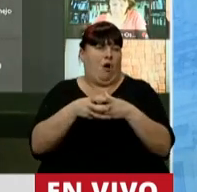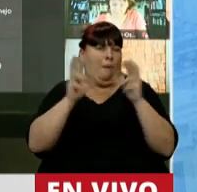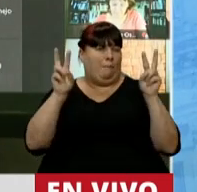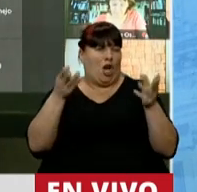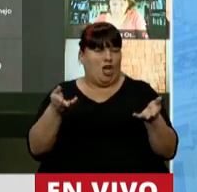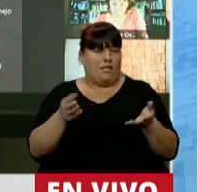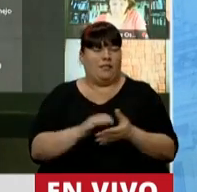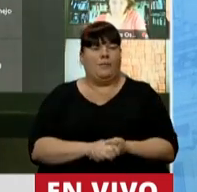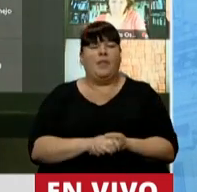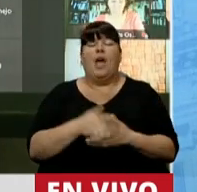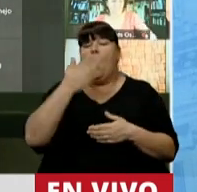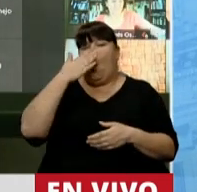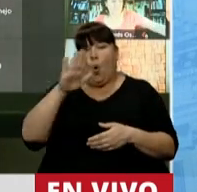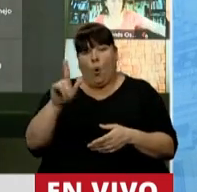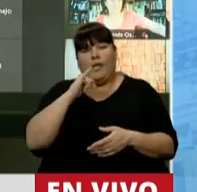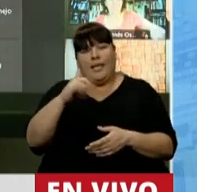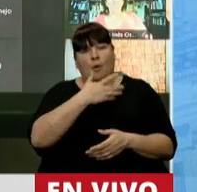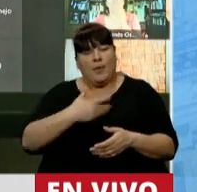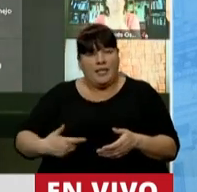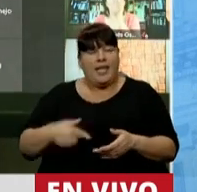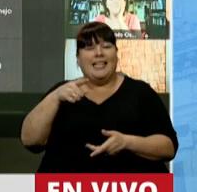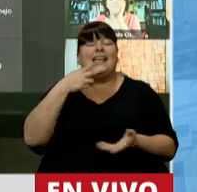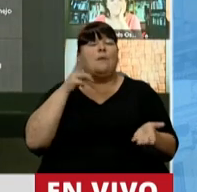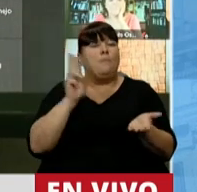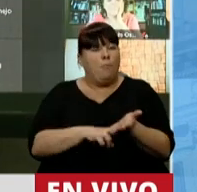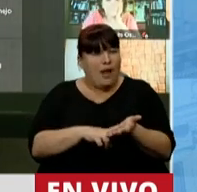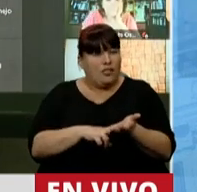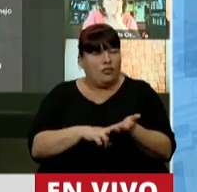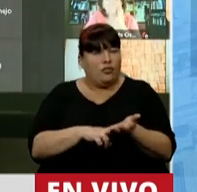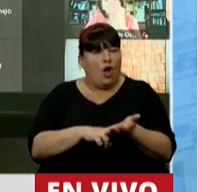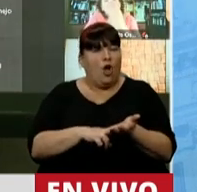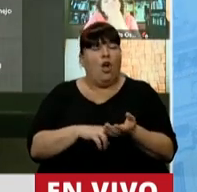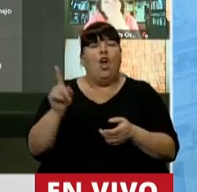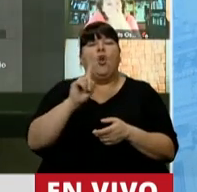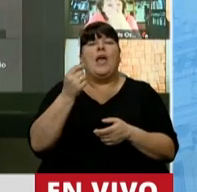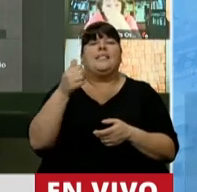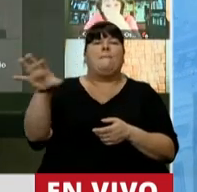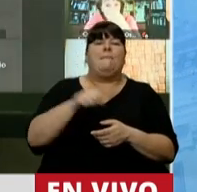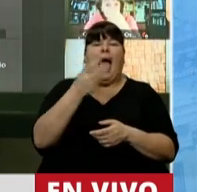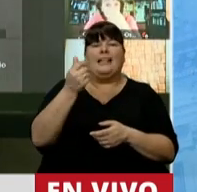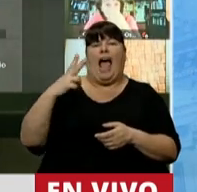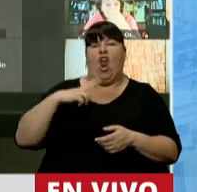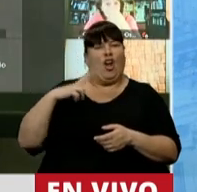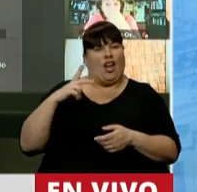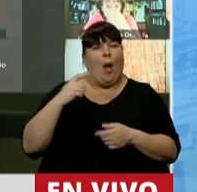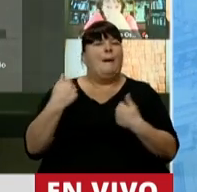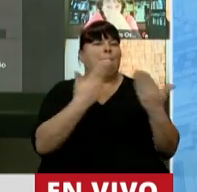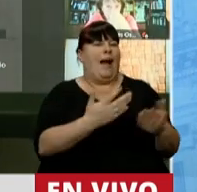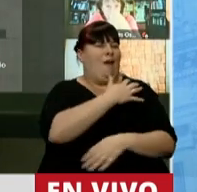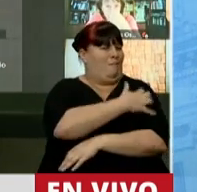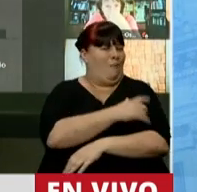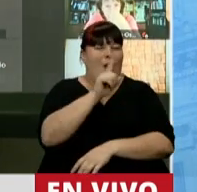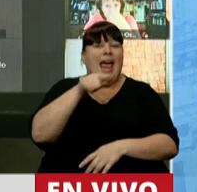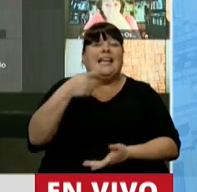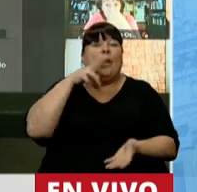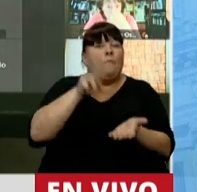político. Por último, señor presidente, este impuesto no le saca plata a los ricos para darle a los que menos